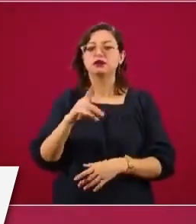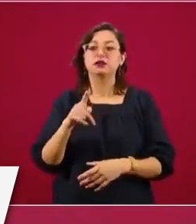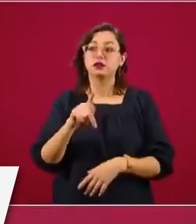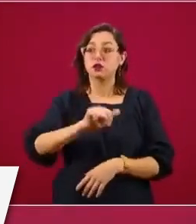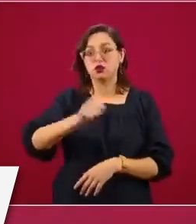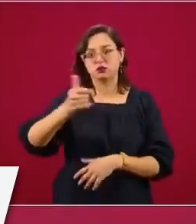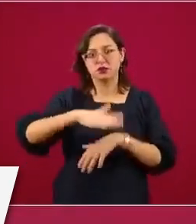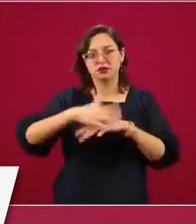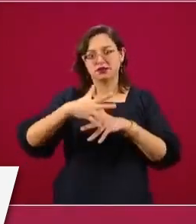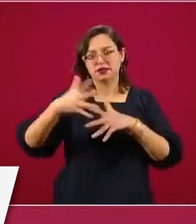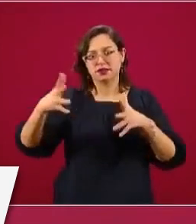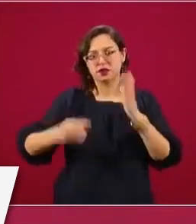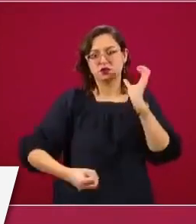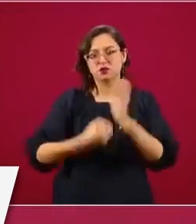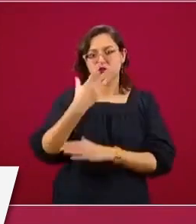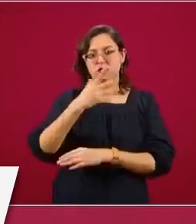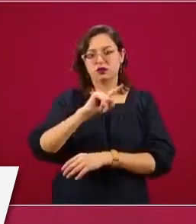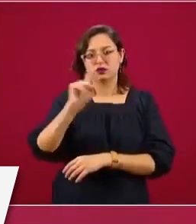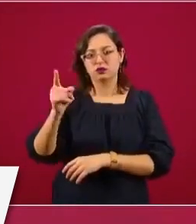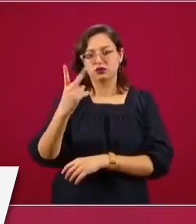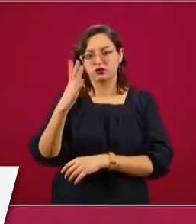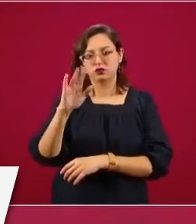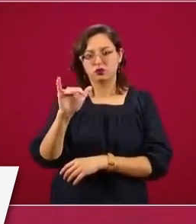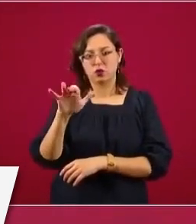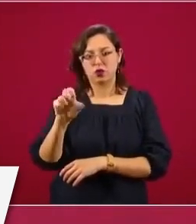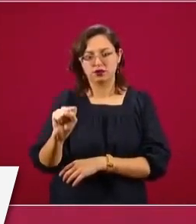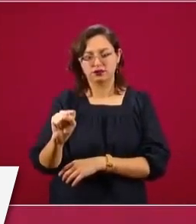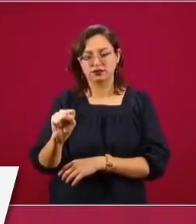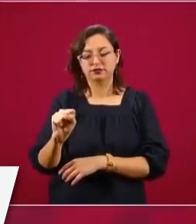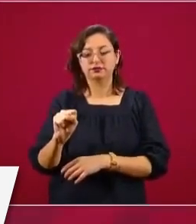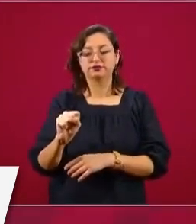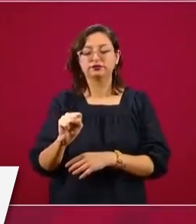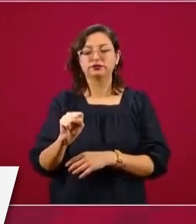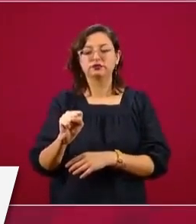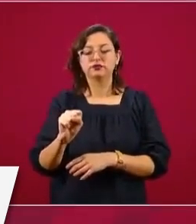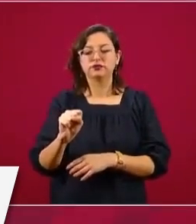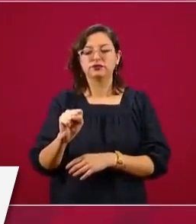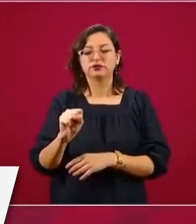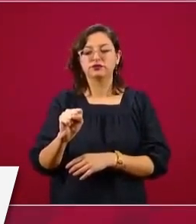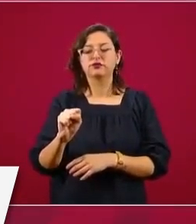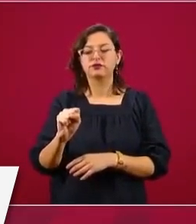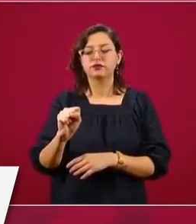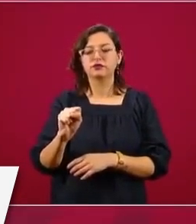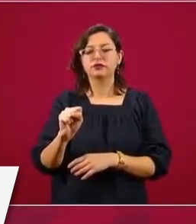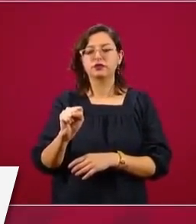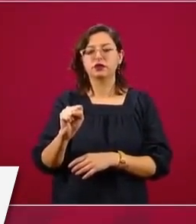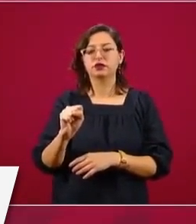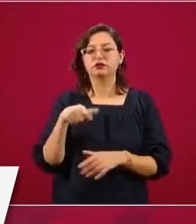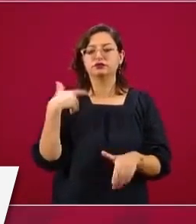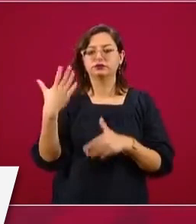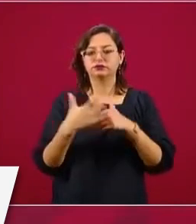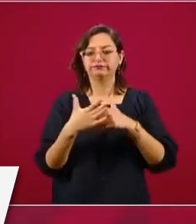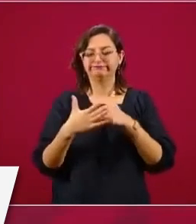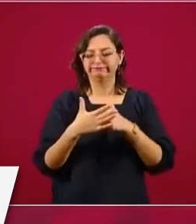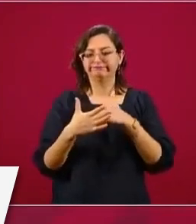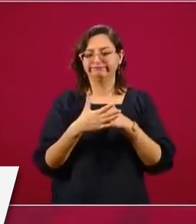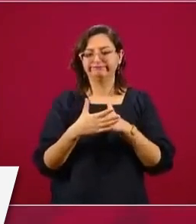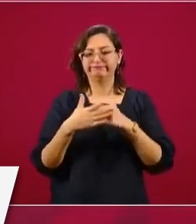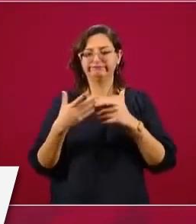refinería de Dos Bocas que va a procesar